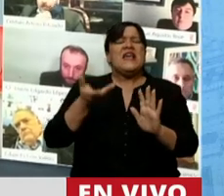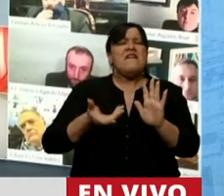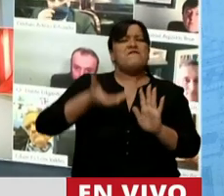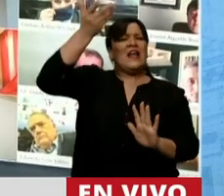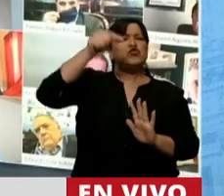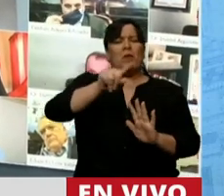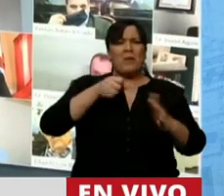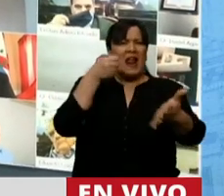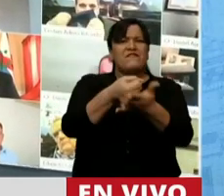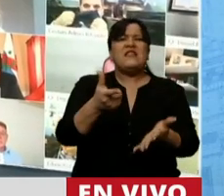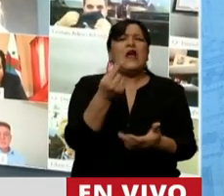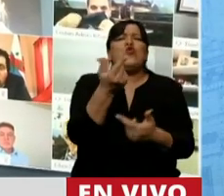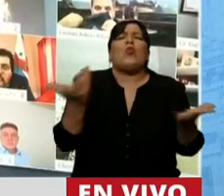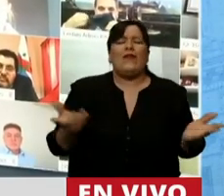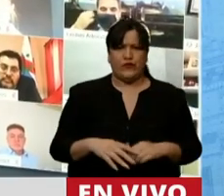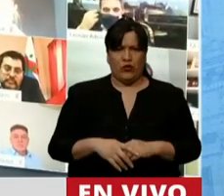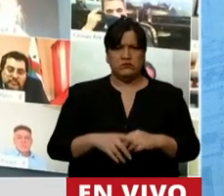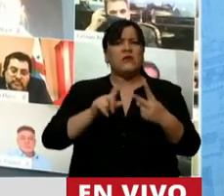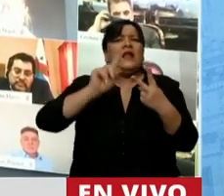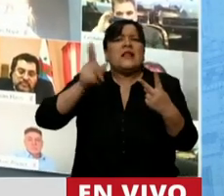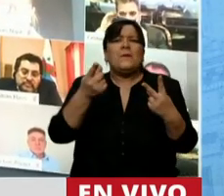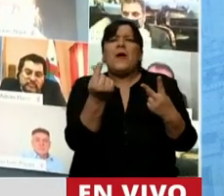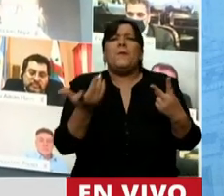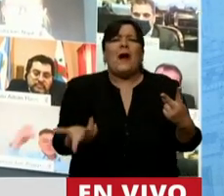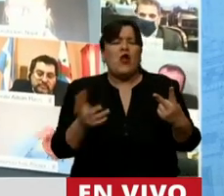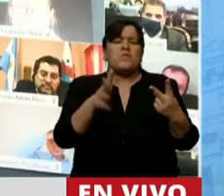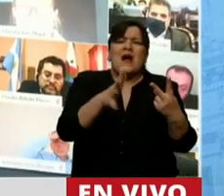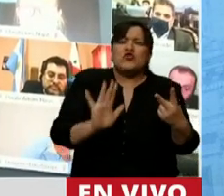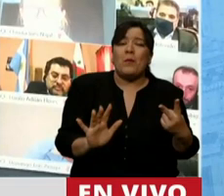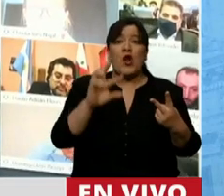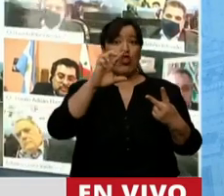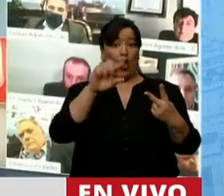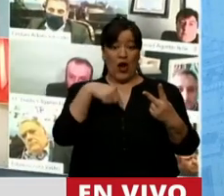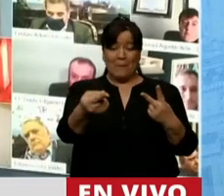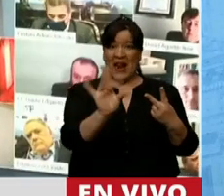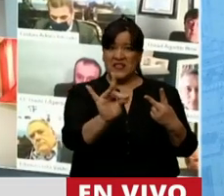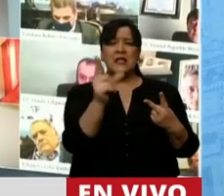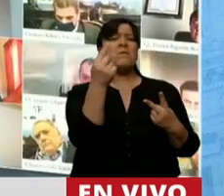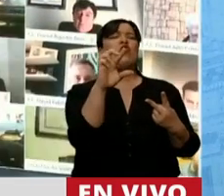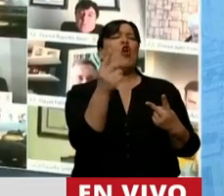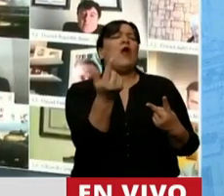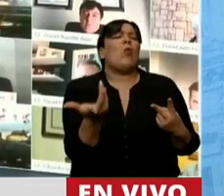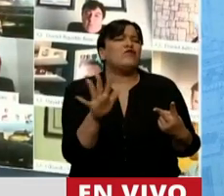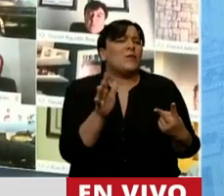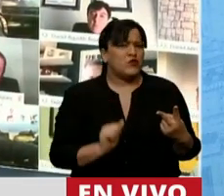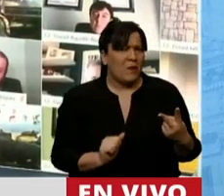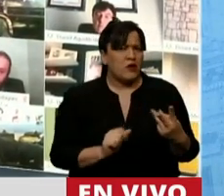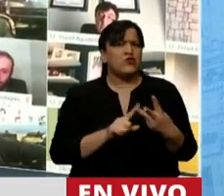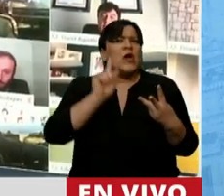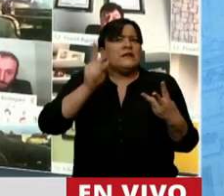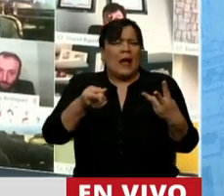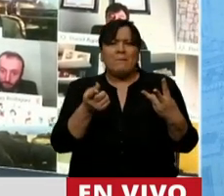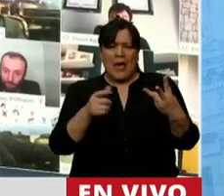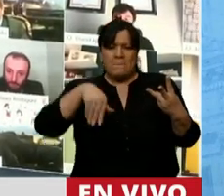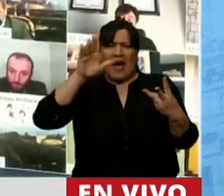año? Segundo, ¿cuál es el valor estimado del dólar a fin de año? ¿Cuál es el déficit